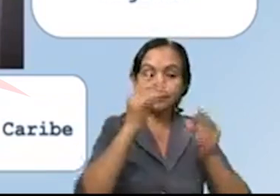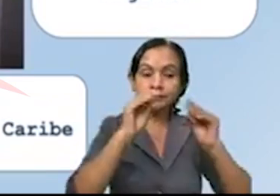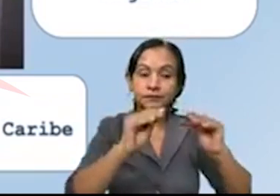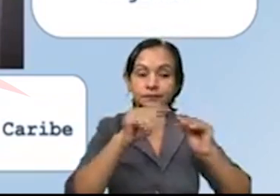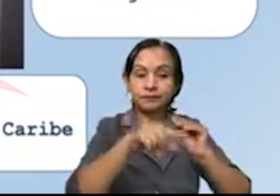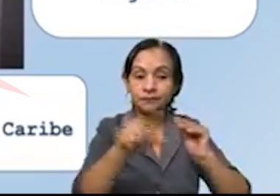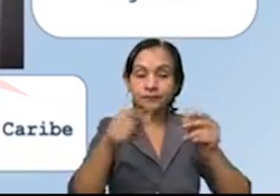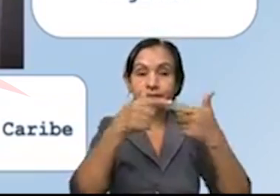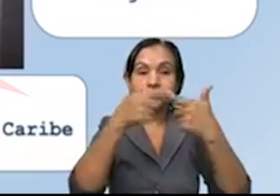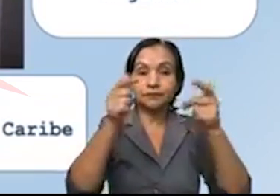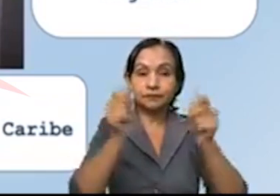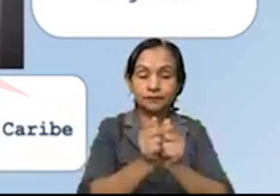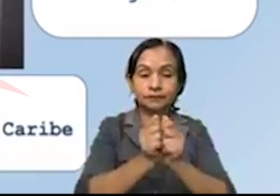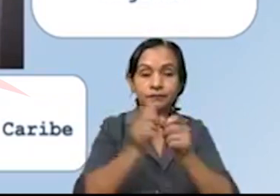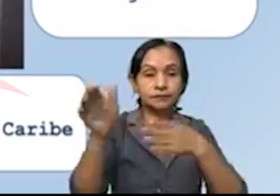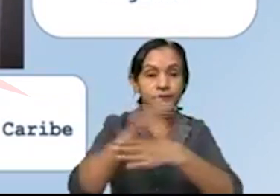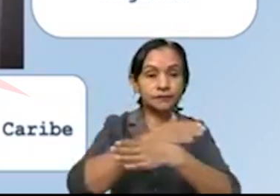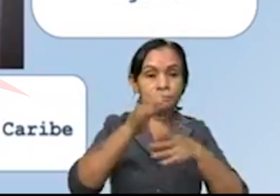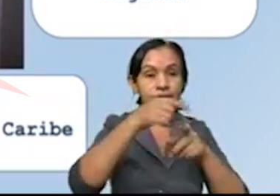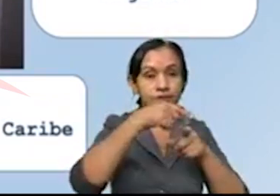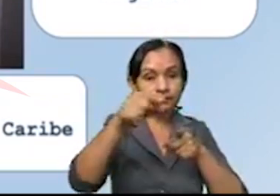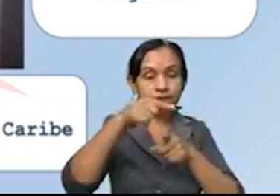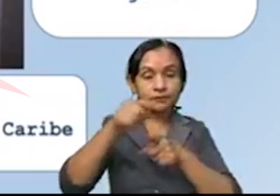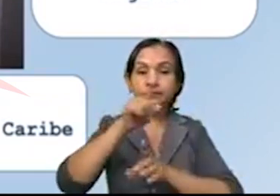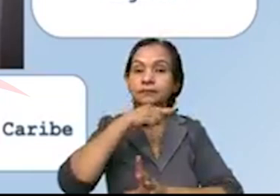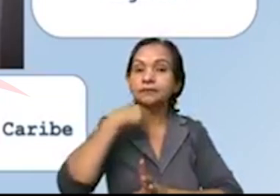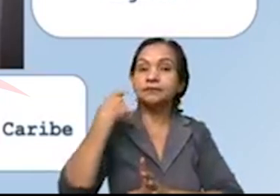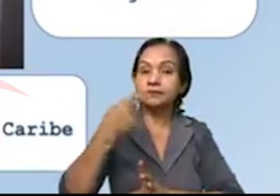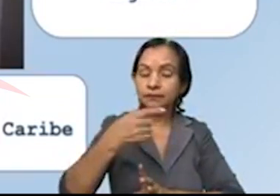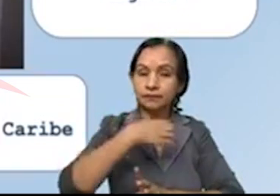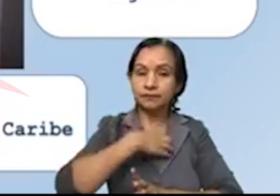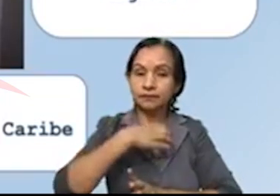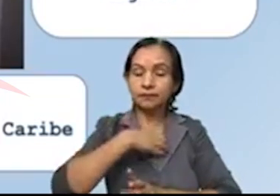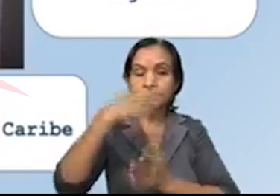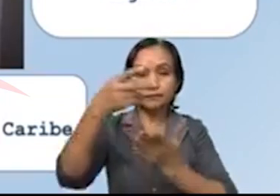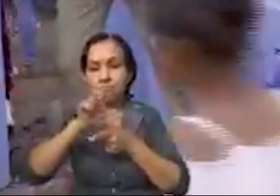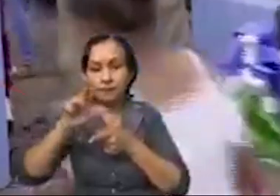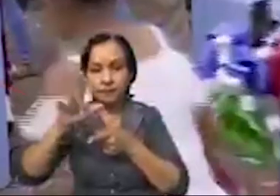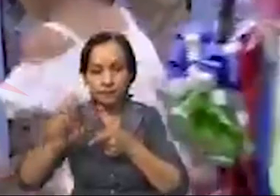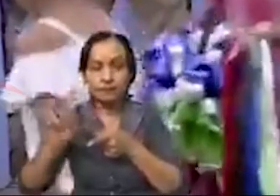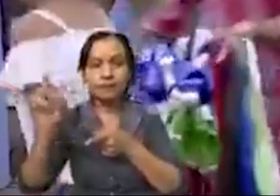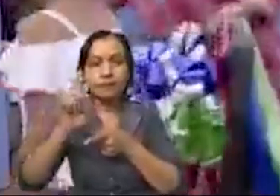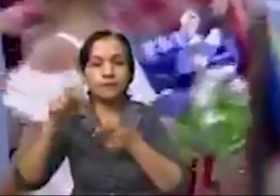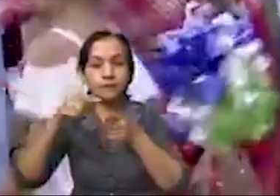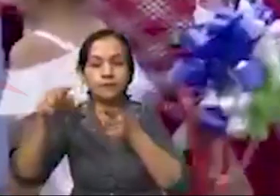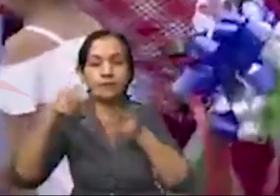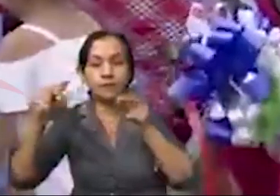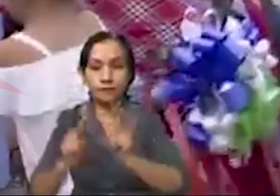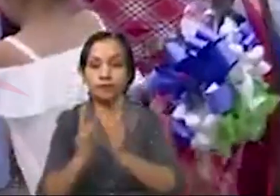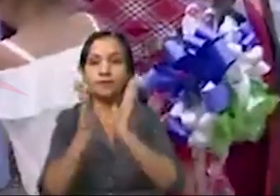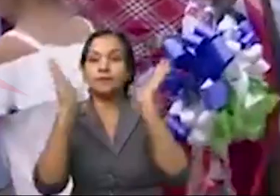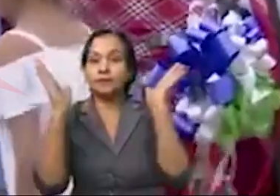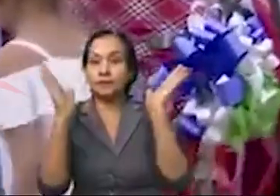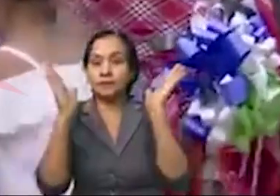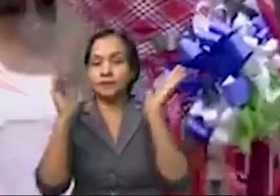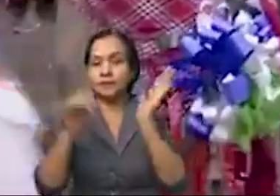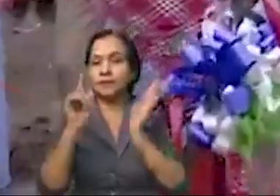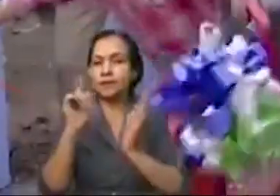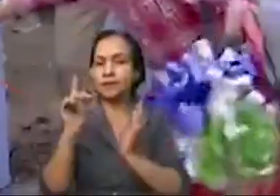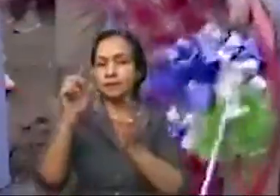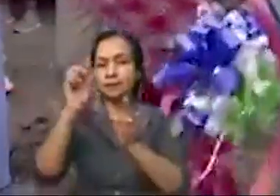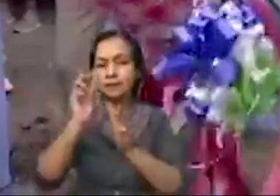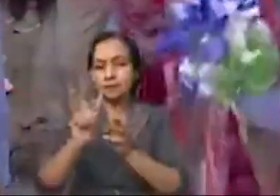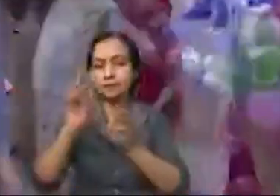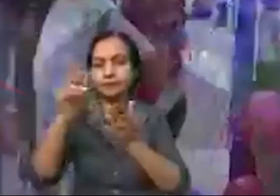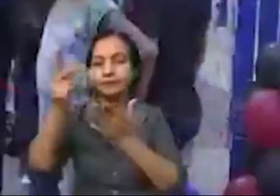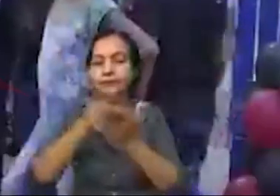a las comunidades para que ellos realmente hagan suyo el proyecto, lo cuiden. La imagen, nosotros arrancamos con